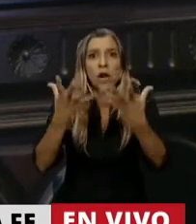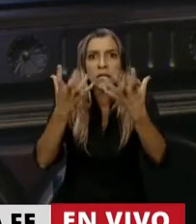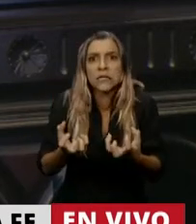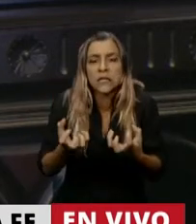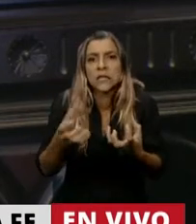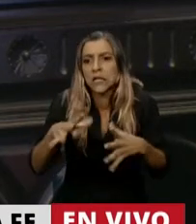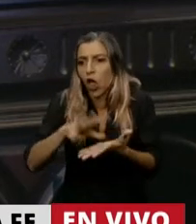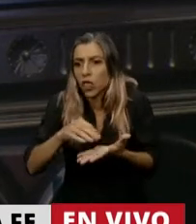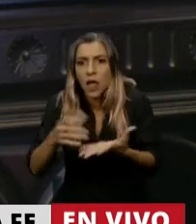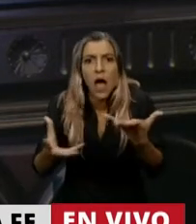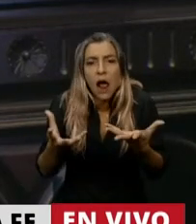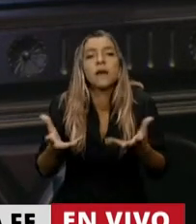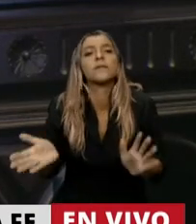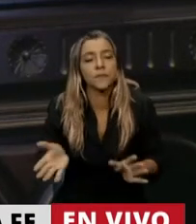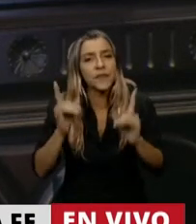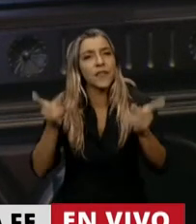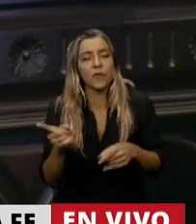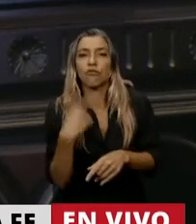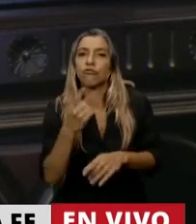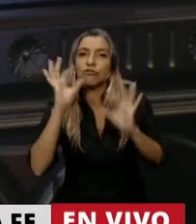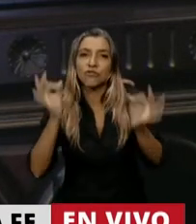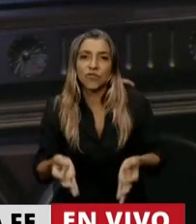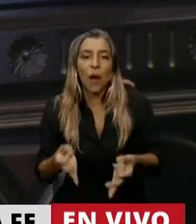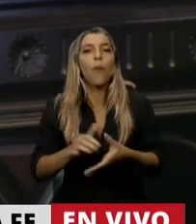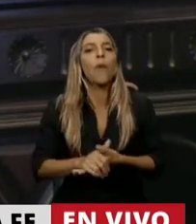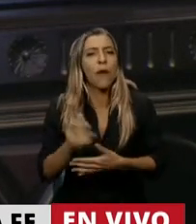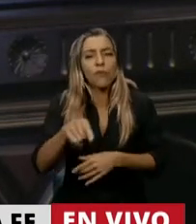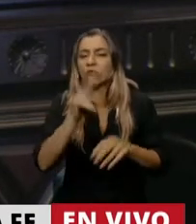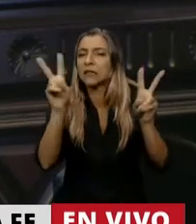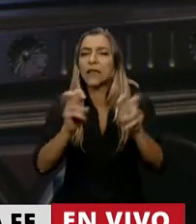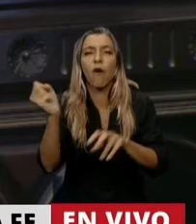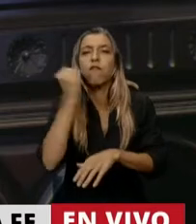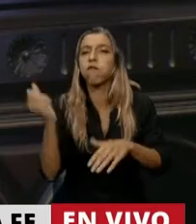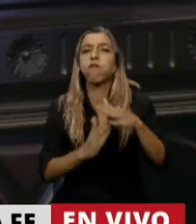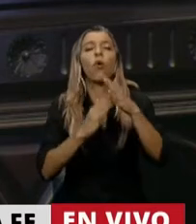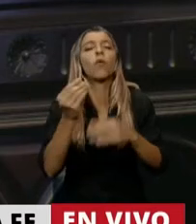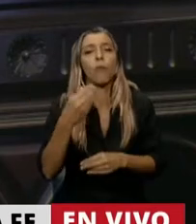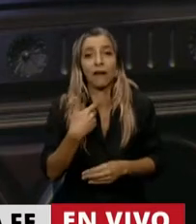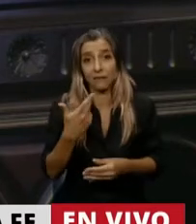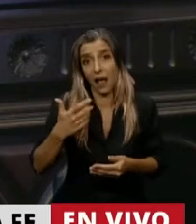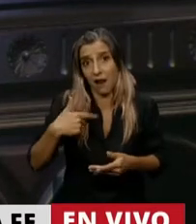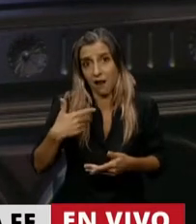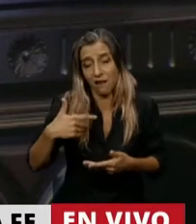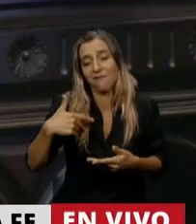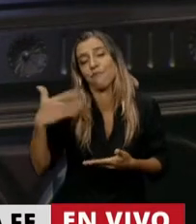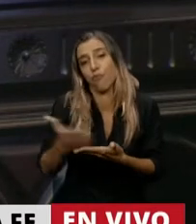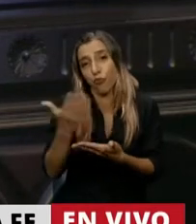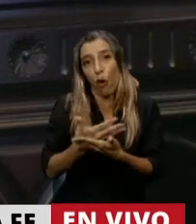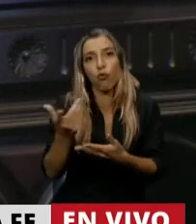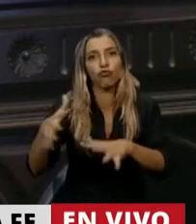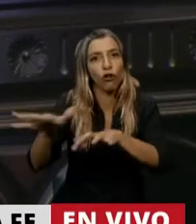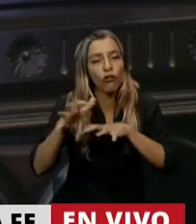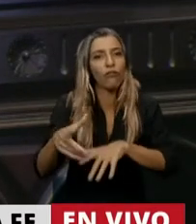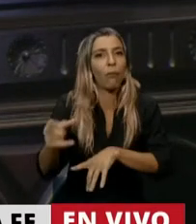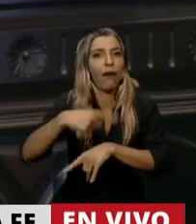También sabemos el impacto que tiene en un tema fundamental que son los alimentos, la producción de alimentos, toda la